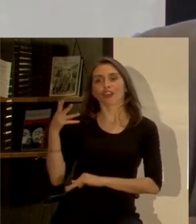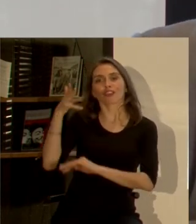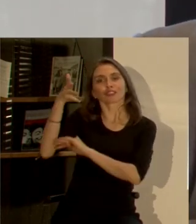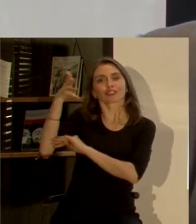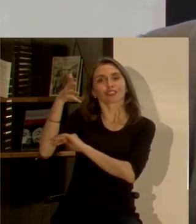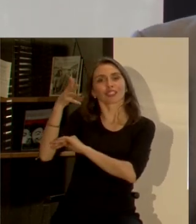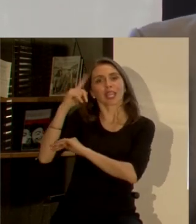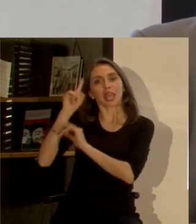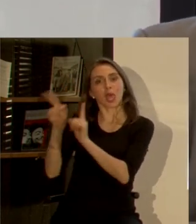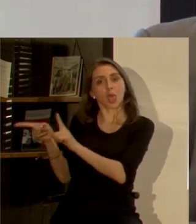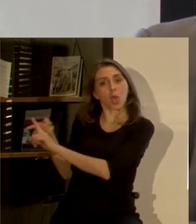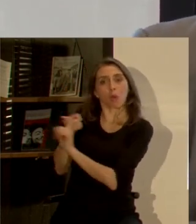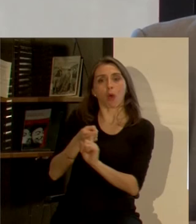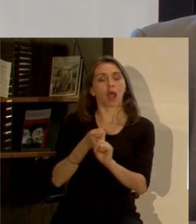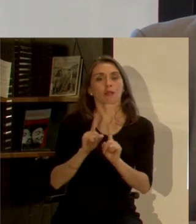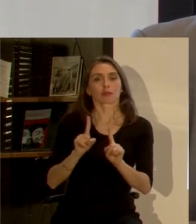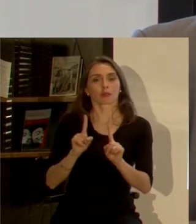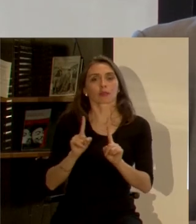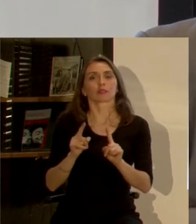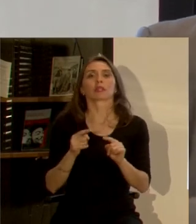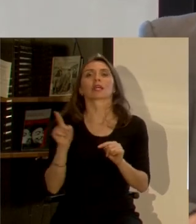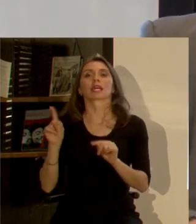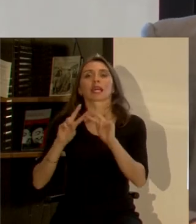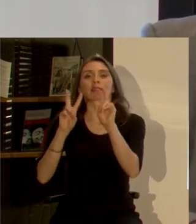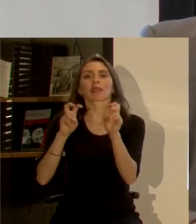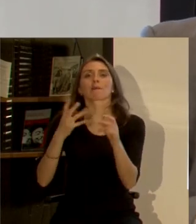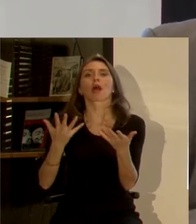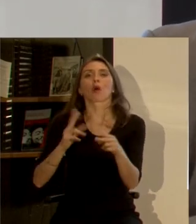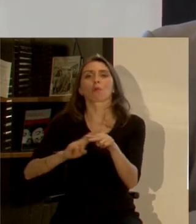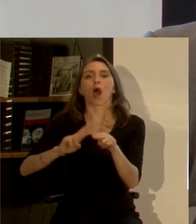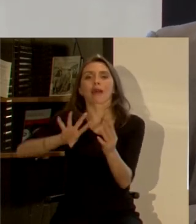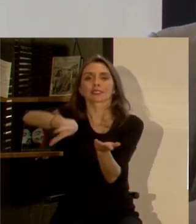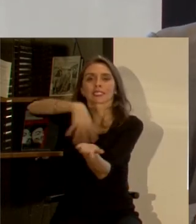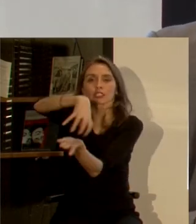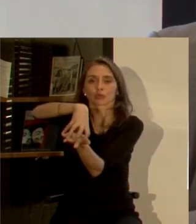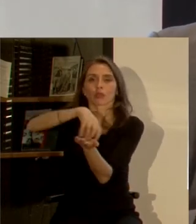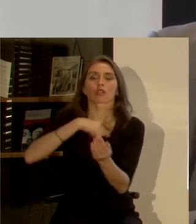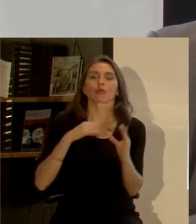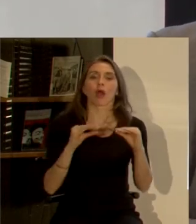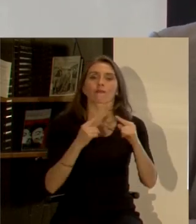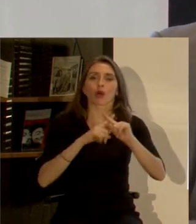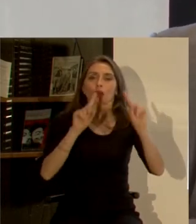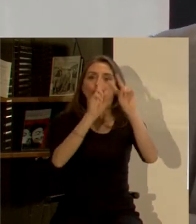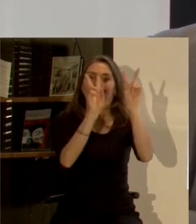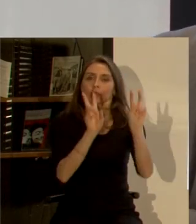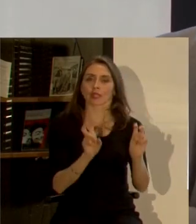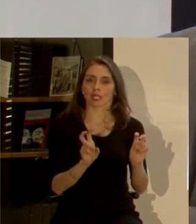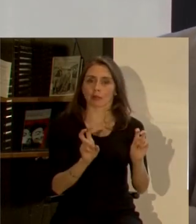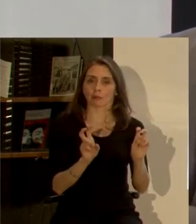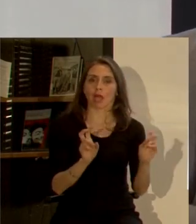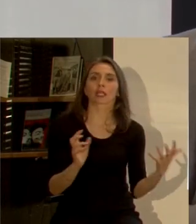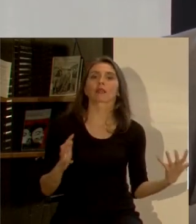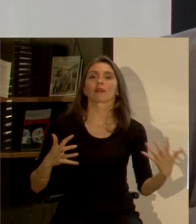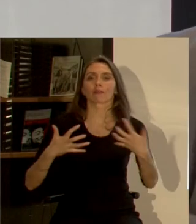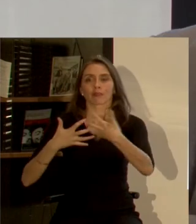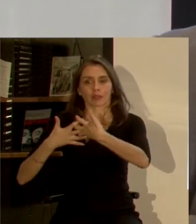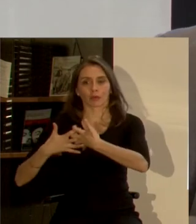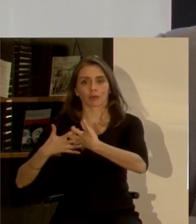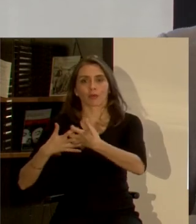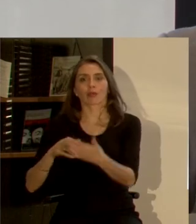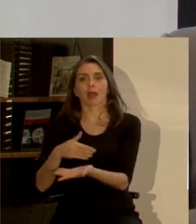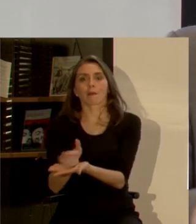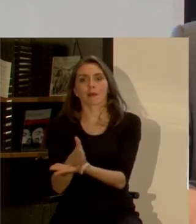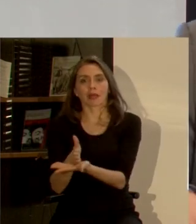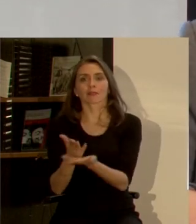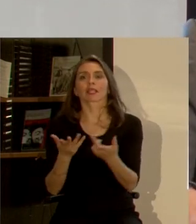anteriores netamente en materia urbanística para hablar de otro tema que tiene que dialogar muchas veces con estos temas urbanísticos